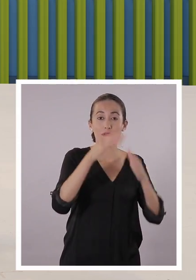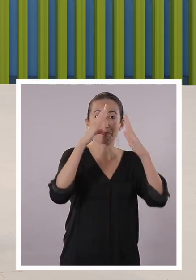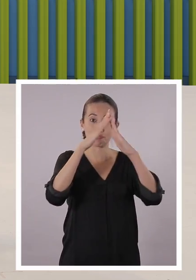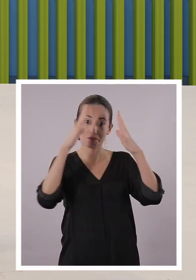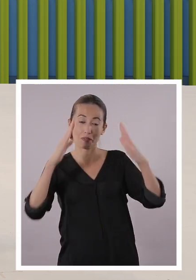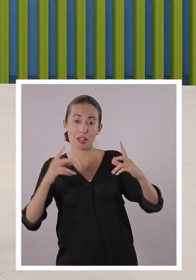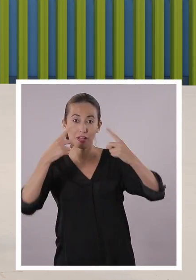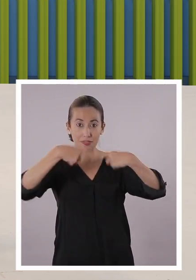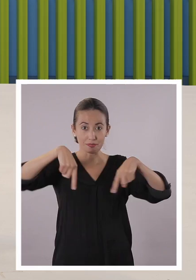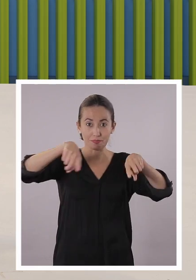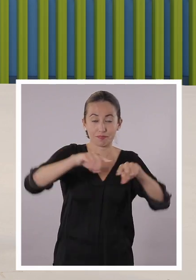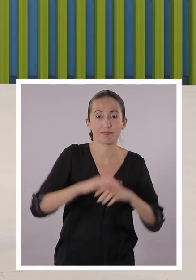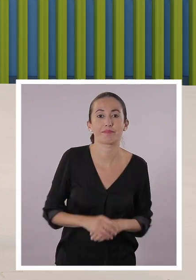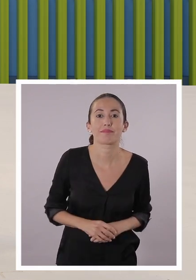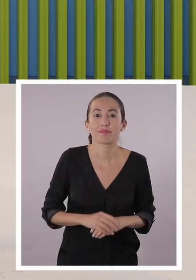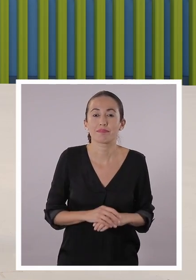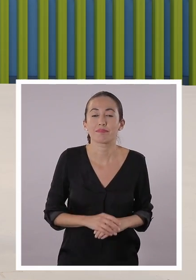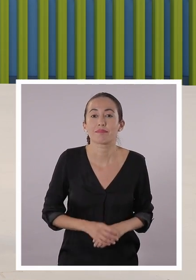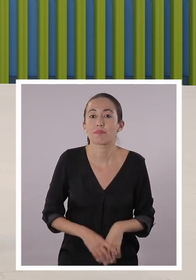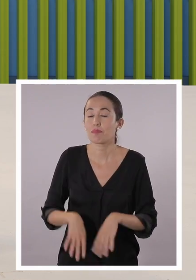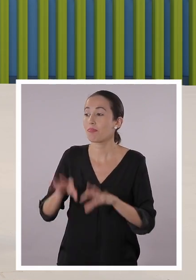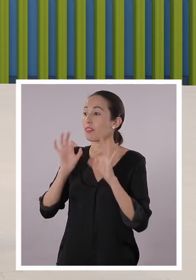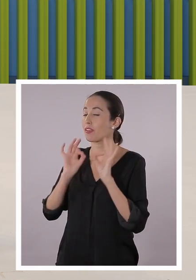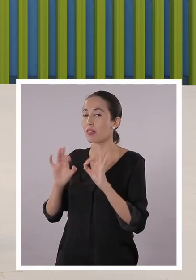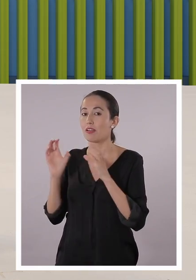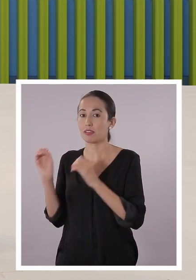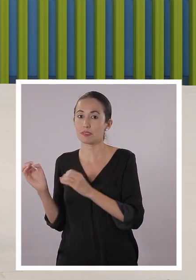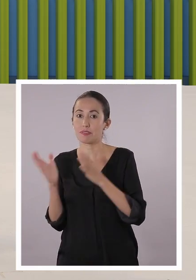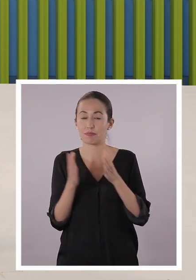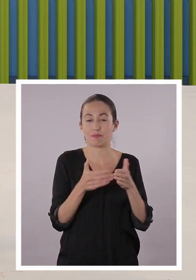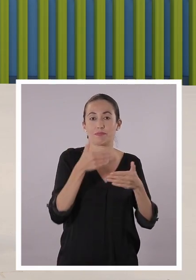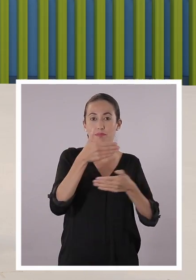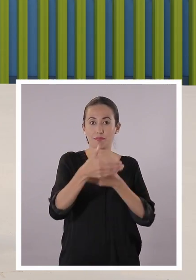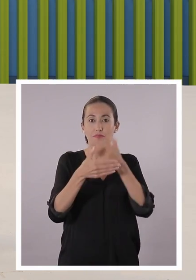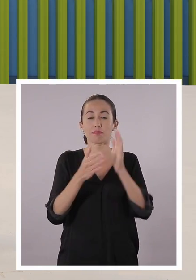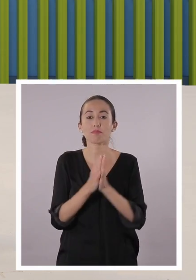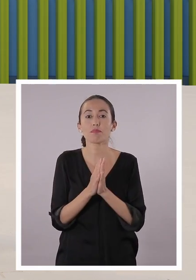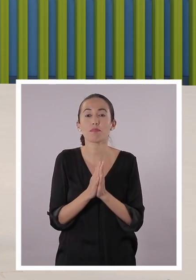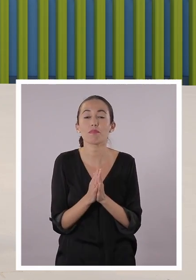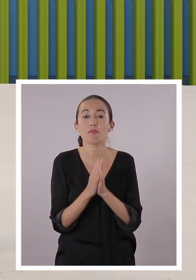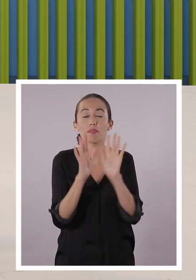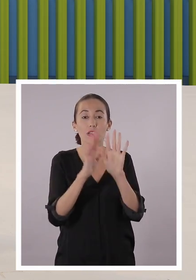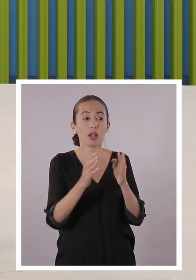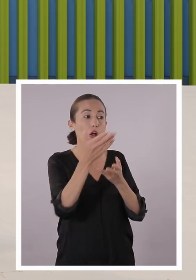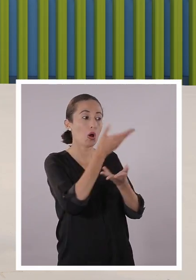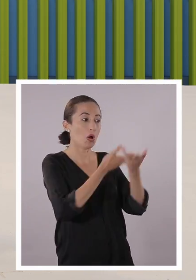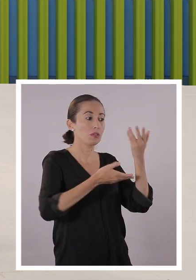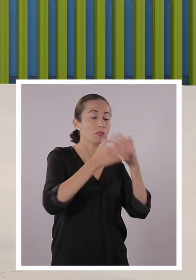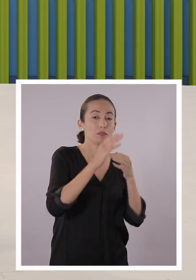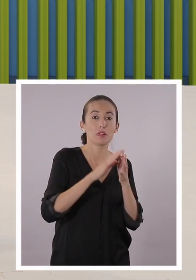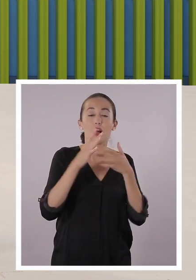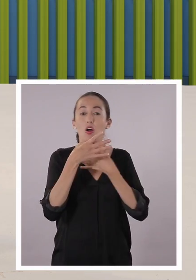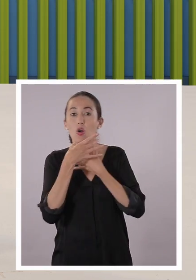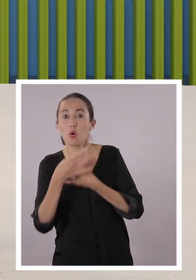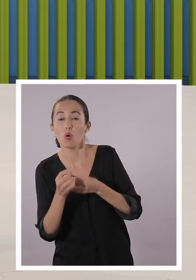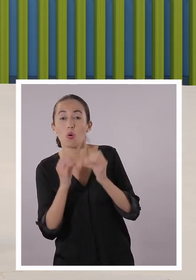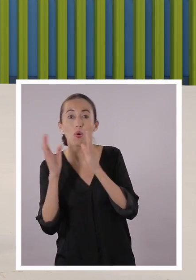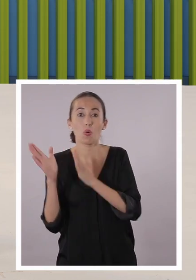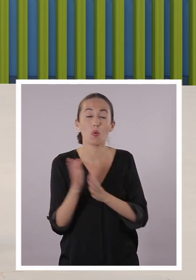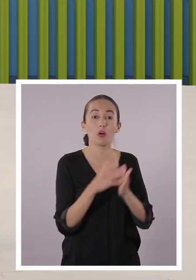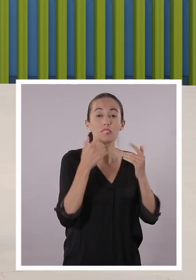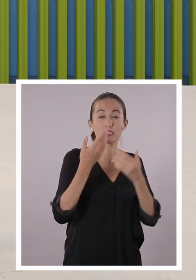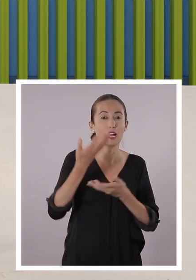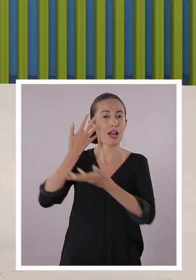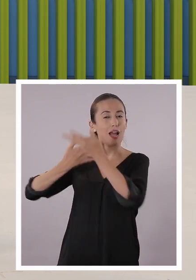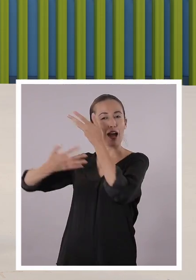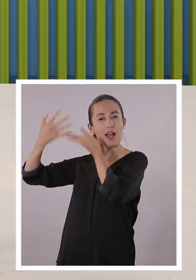casa también la pasaron genial. Hoy, profe, pero antes de irnos, ¿qué fue lo que más te gustó de la clase de hoy? Bueno, me gustó aprender acerca de la vida cotidiana en